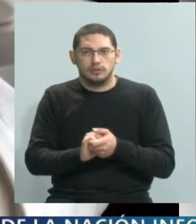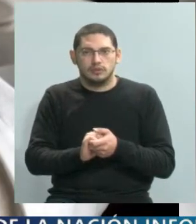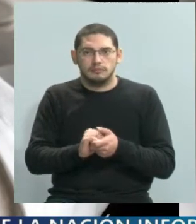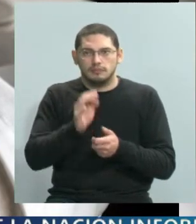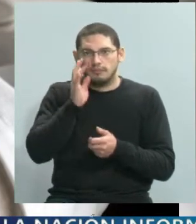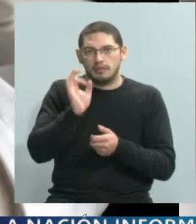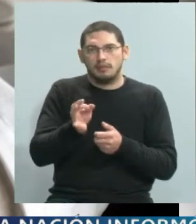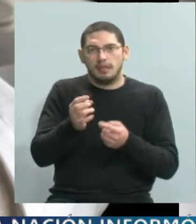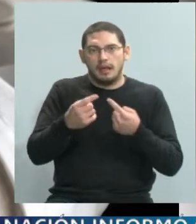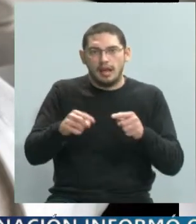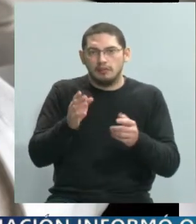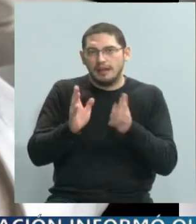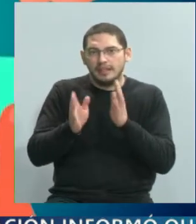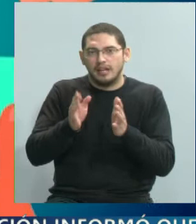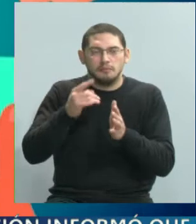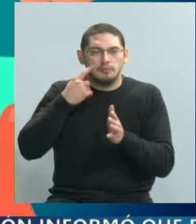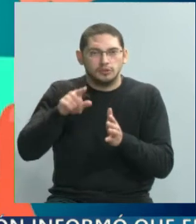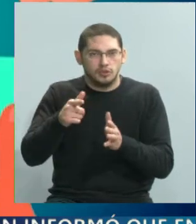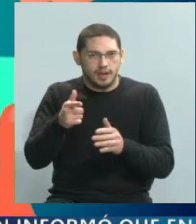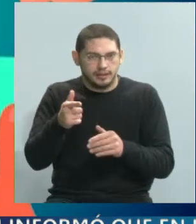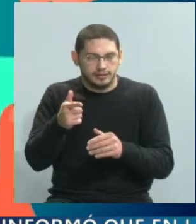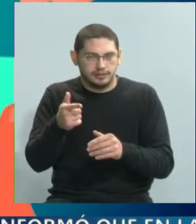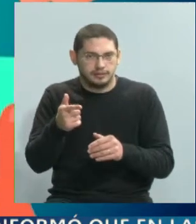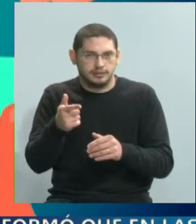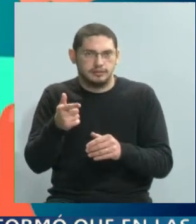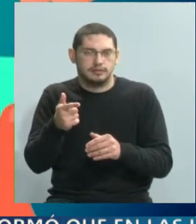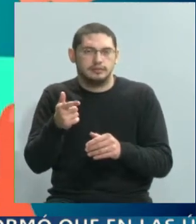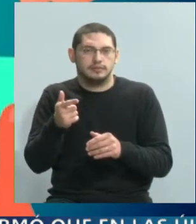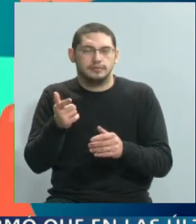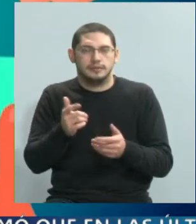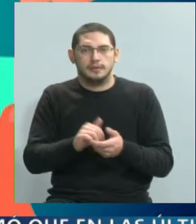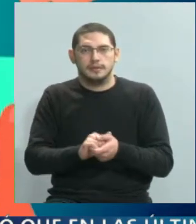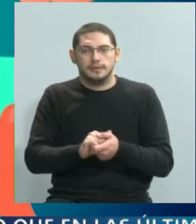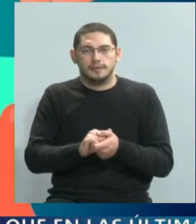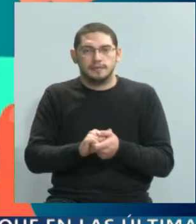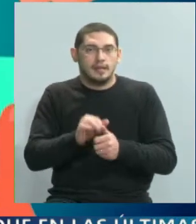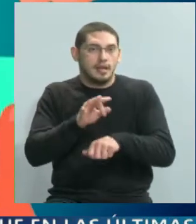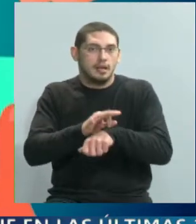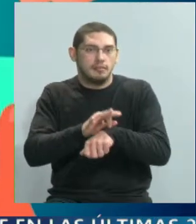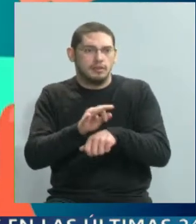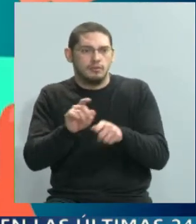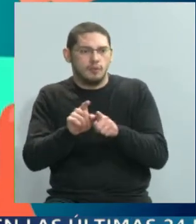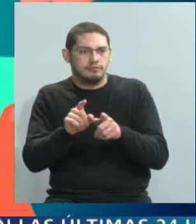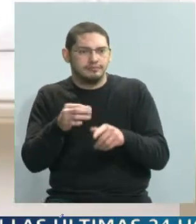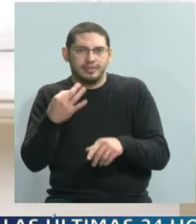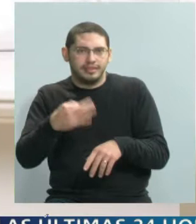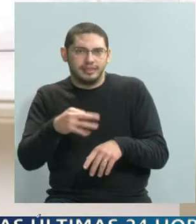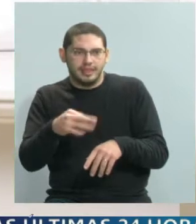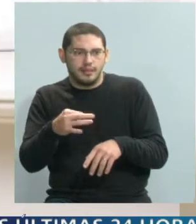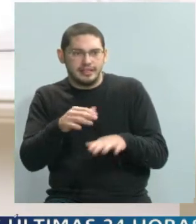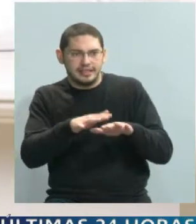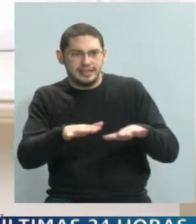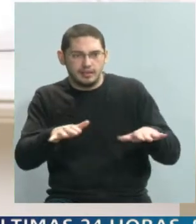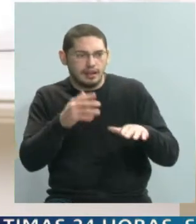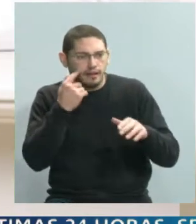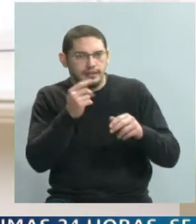sin intención alguna, por supuesto, pero los médicos por ahí se ven expuestos a intervenir los cuerpos de estos